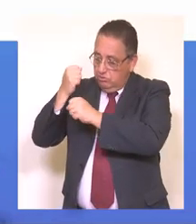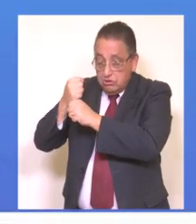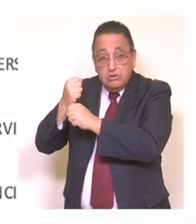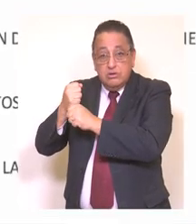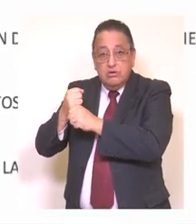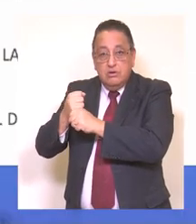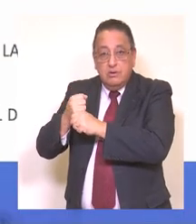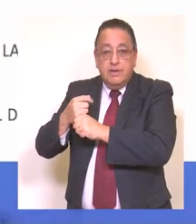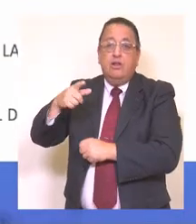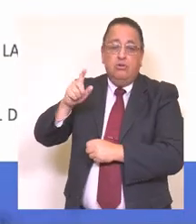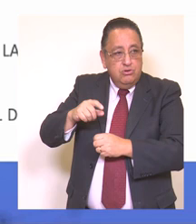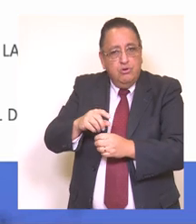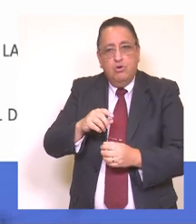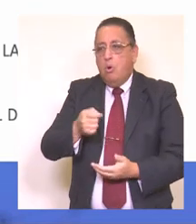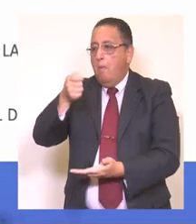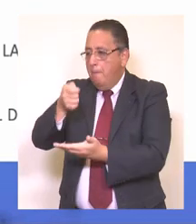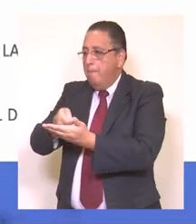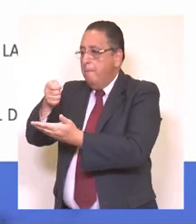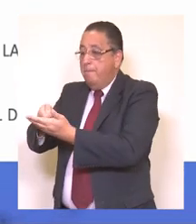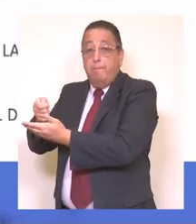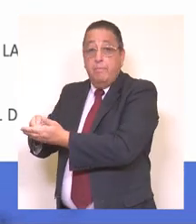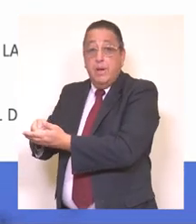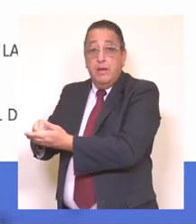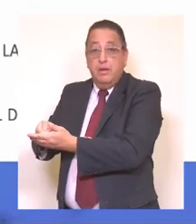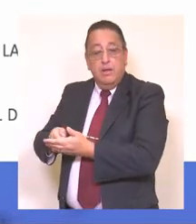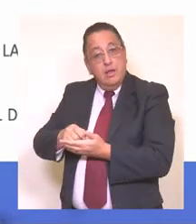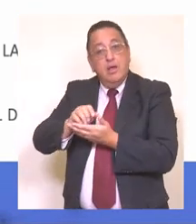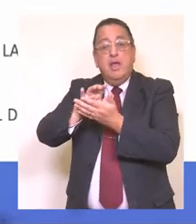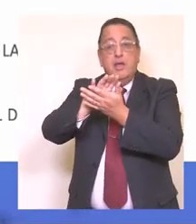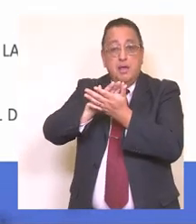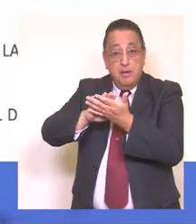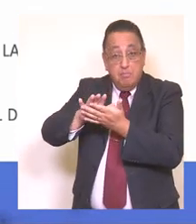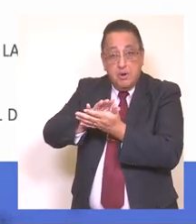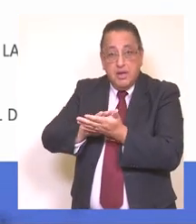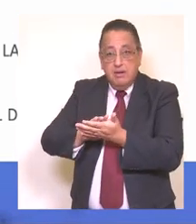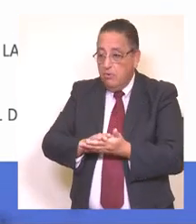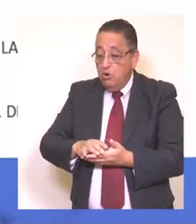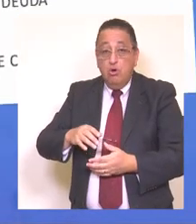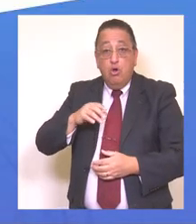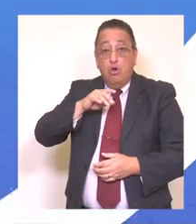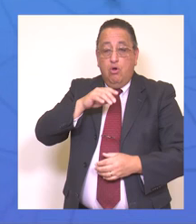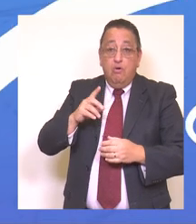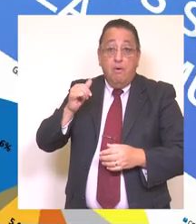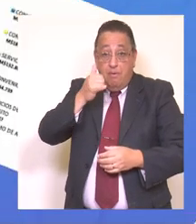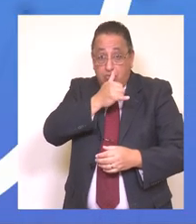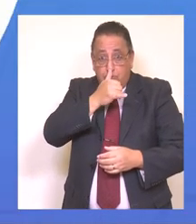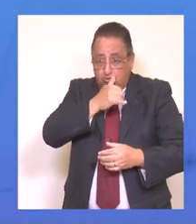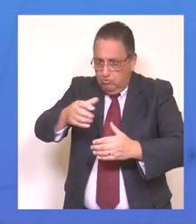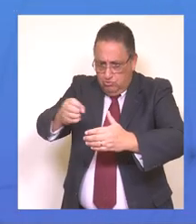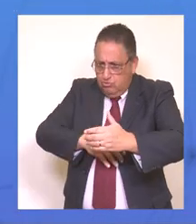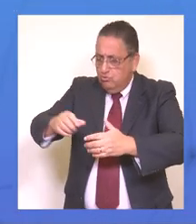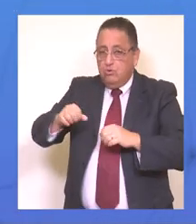como la extracción de basura y aseo domiciliario, la mantención de jardines y áreas verdes y